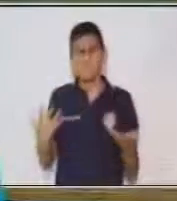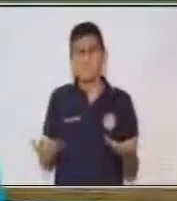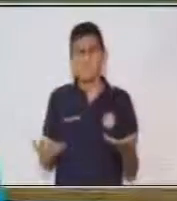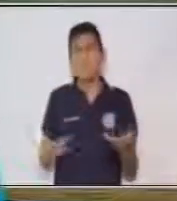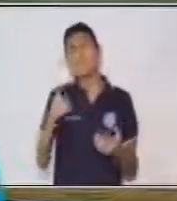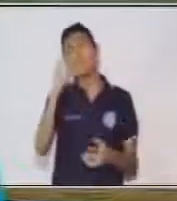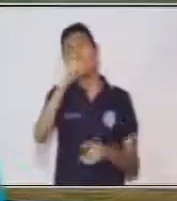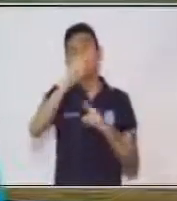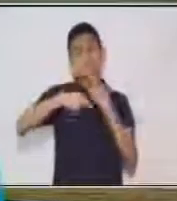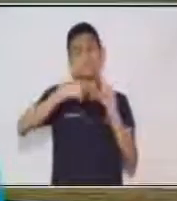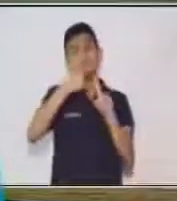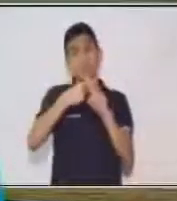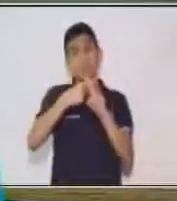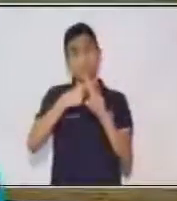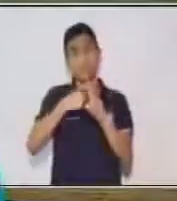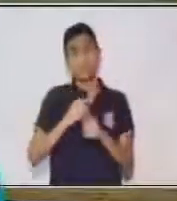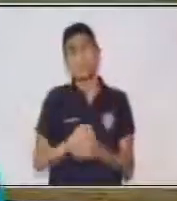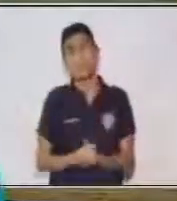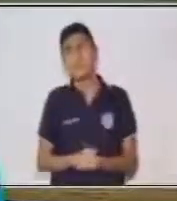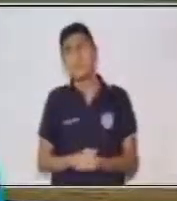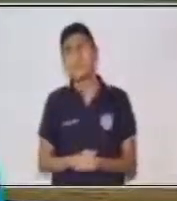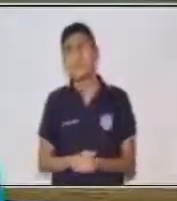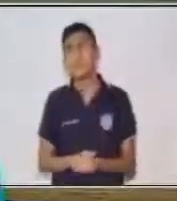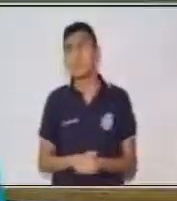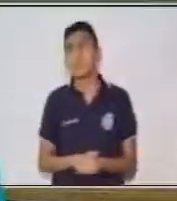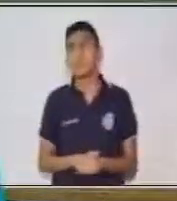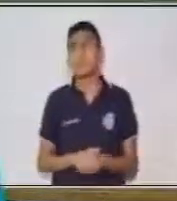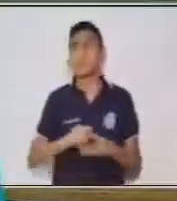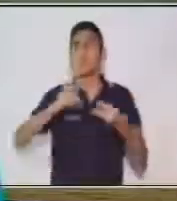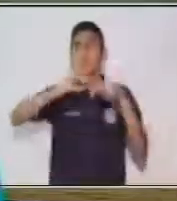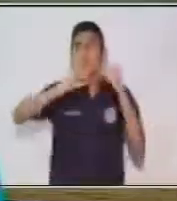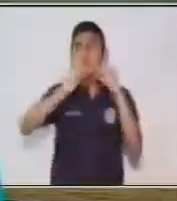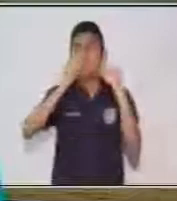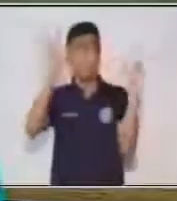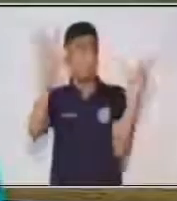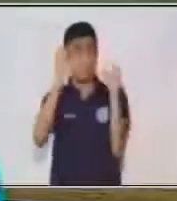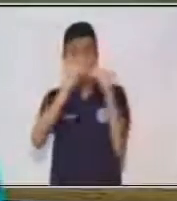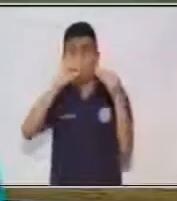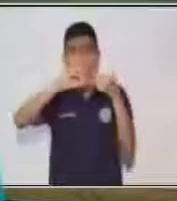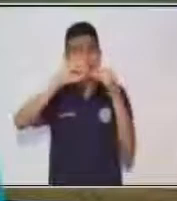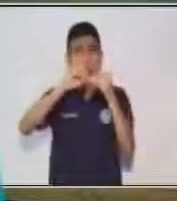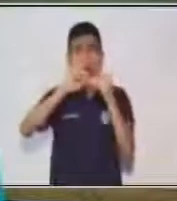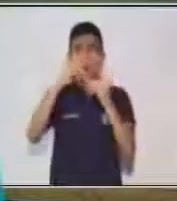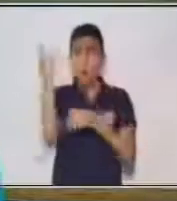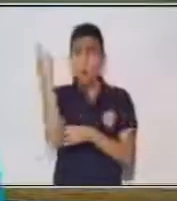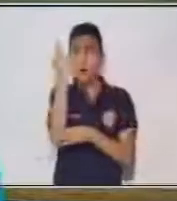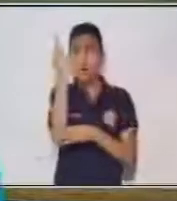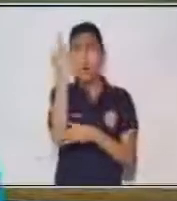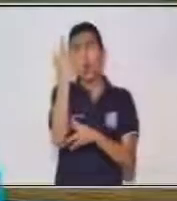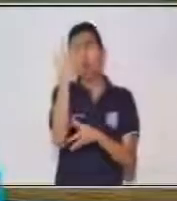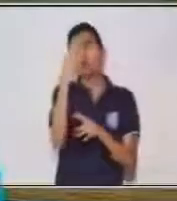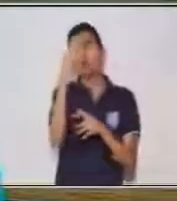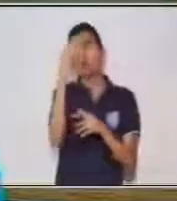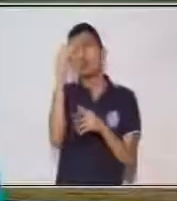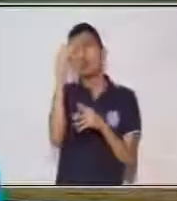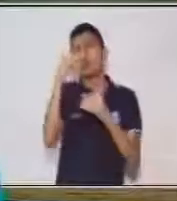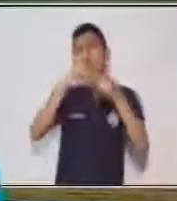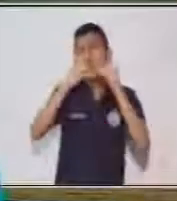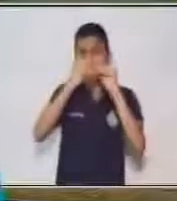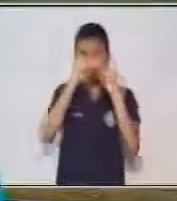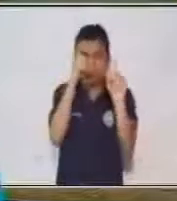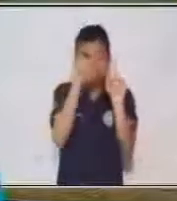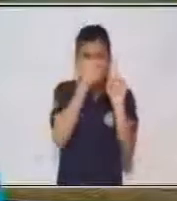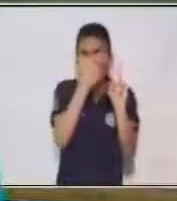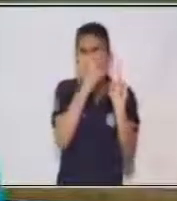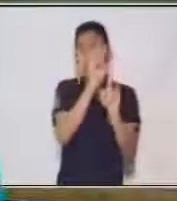en una suma, el número constante o en el cual vamos a determinar va a